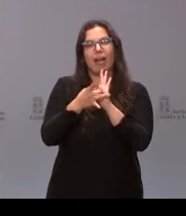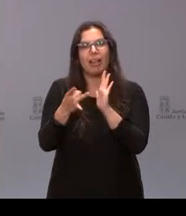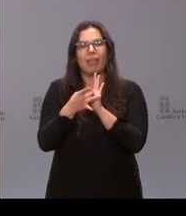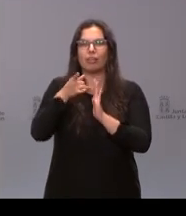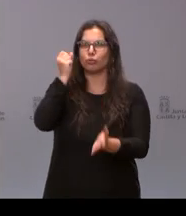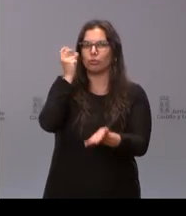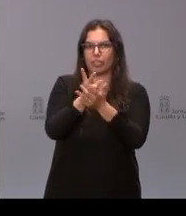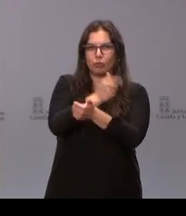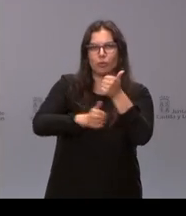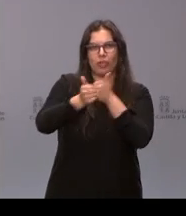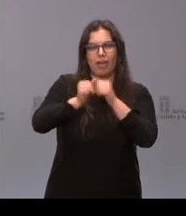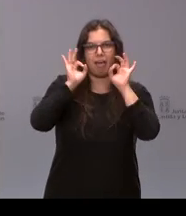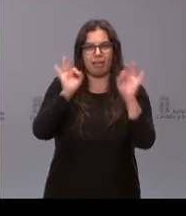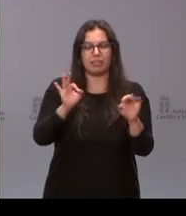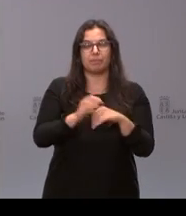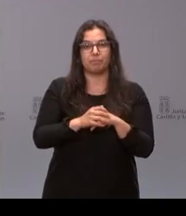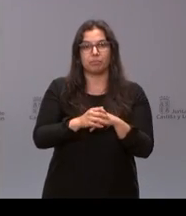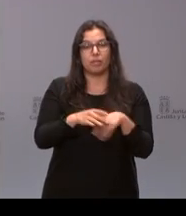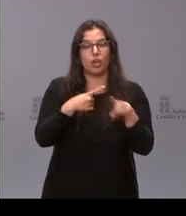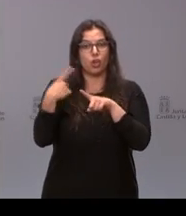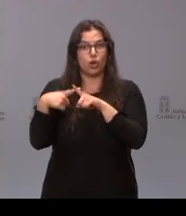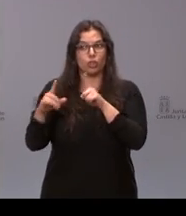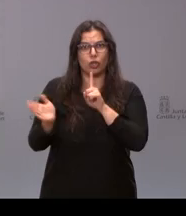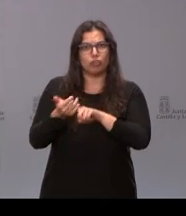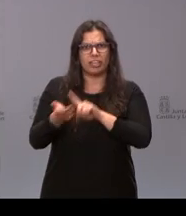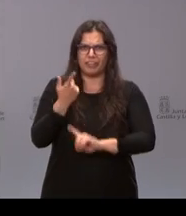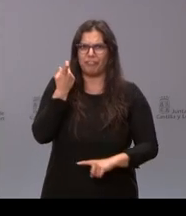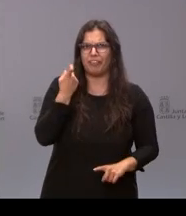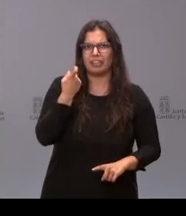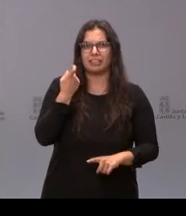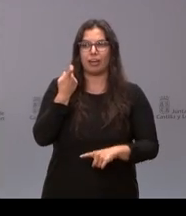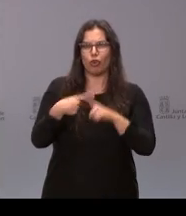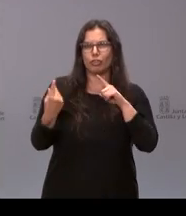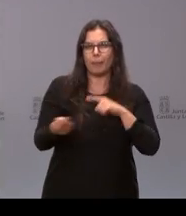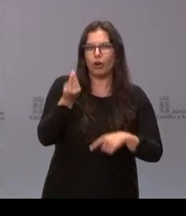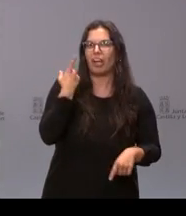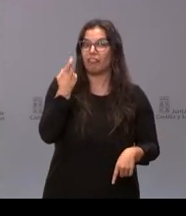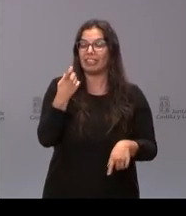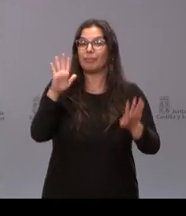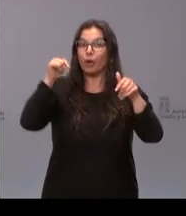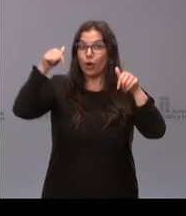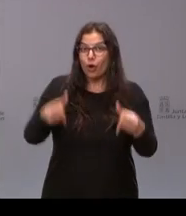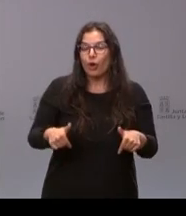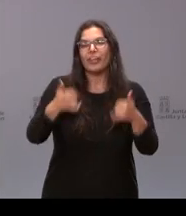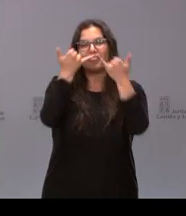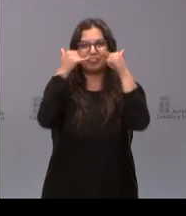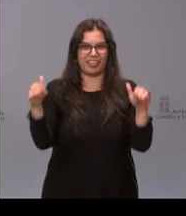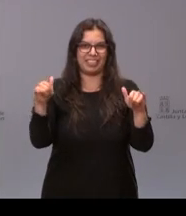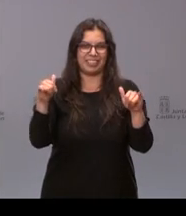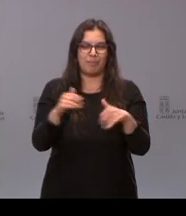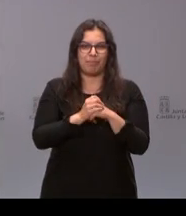prioritarios. Quedan muchas cosas por recuperar, muchas cosas por mejorar, pero hoy es un día de celebración,